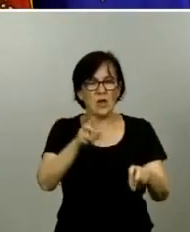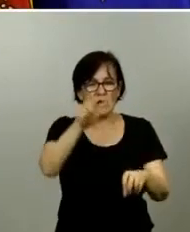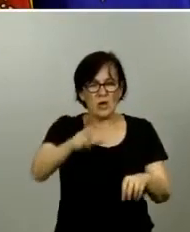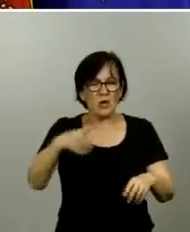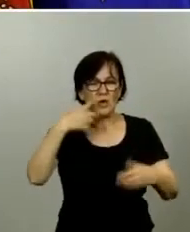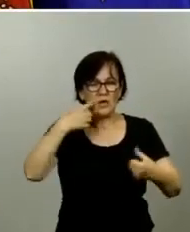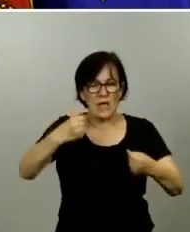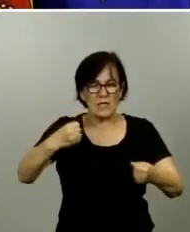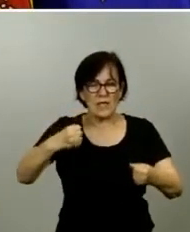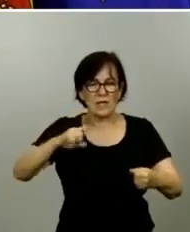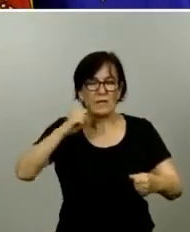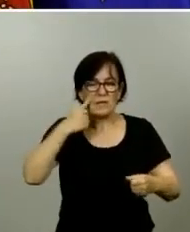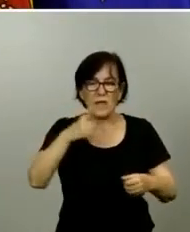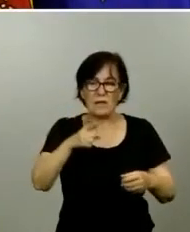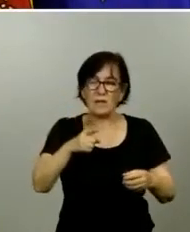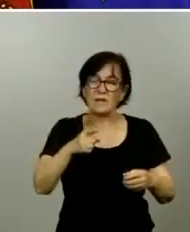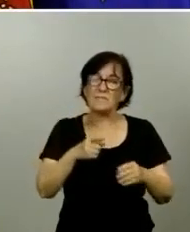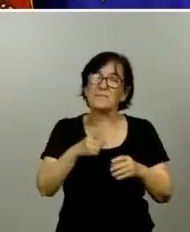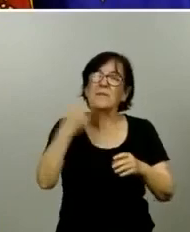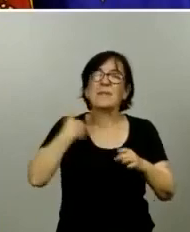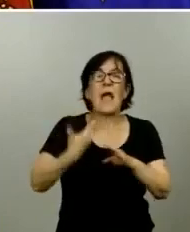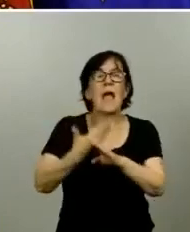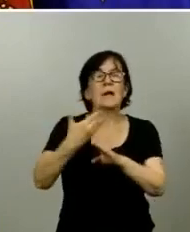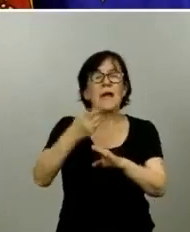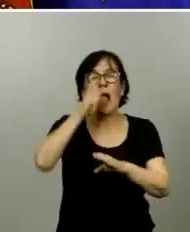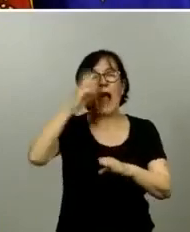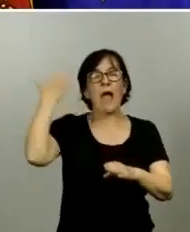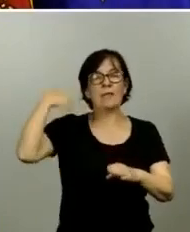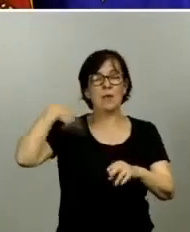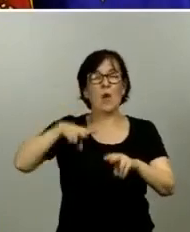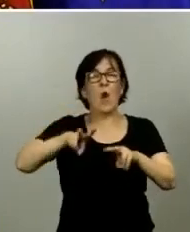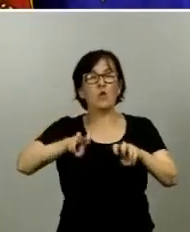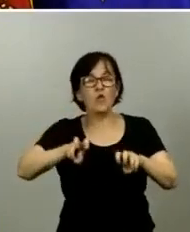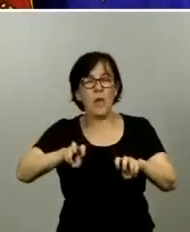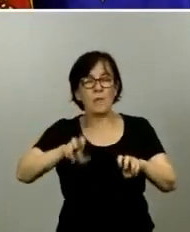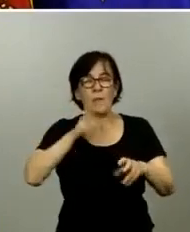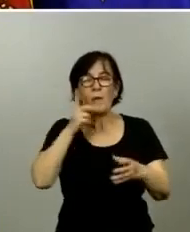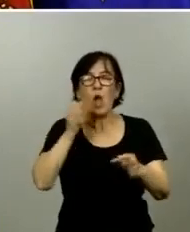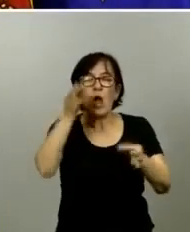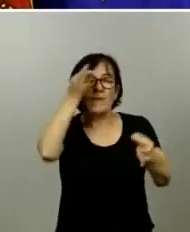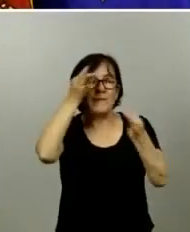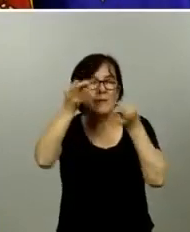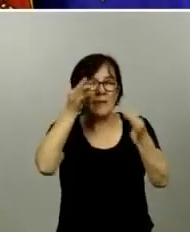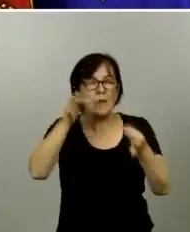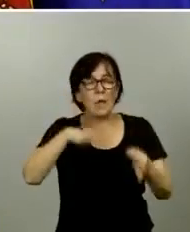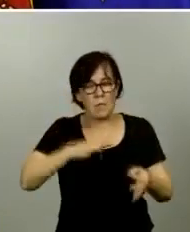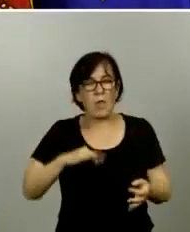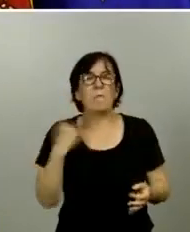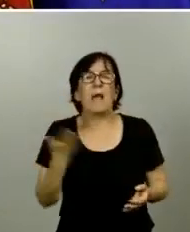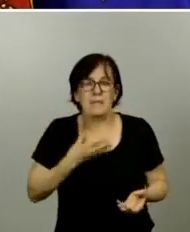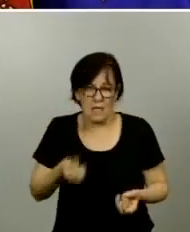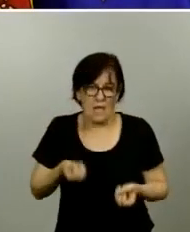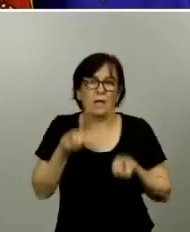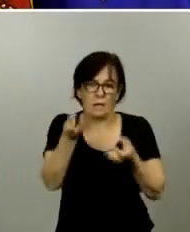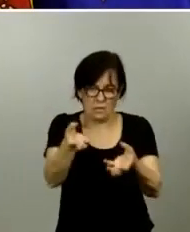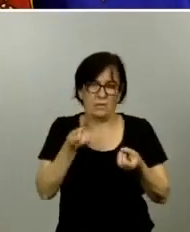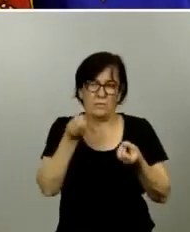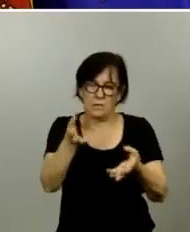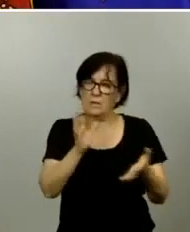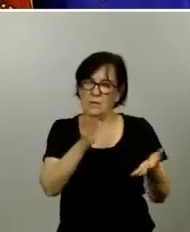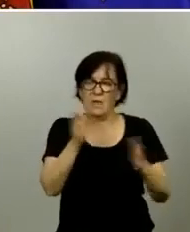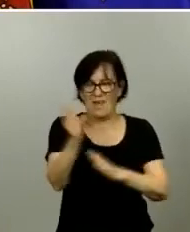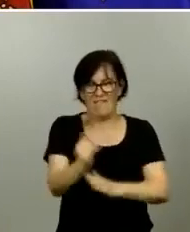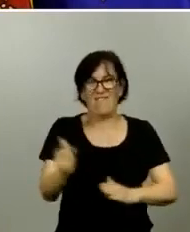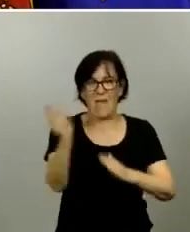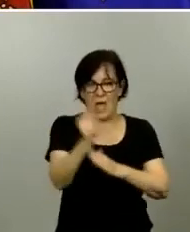identificado como casos antiguos o nuevos de coronavirus pero los detalles los podré dar mañana que serán los viernes cuando